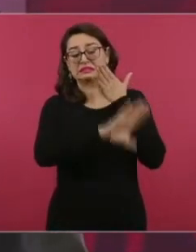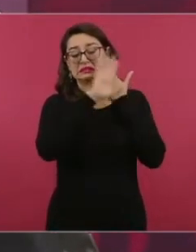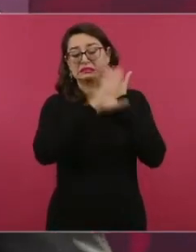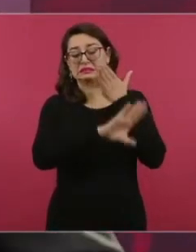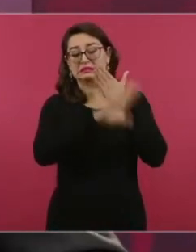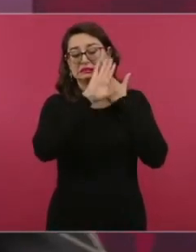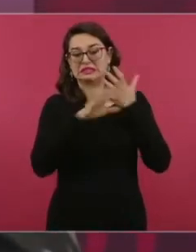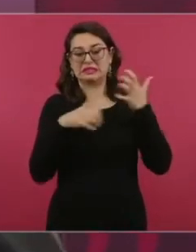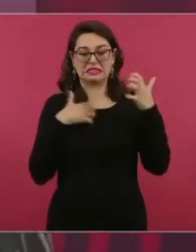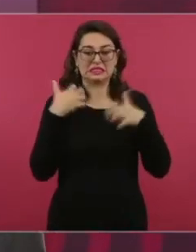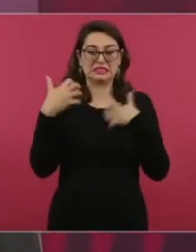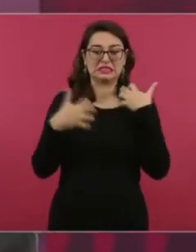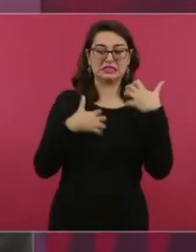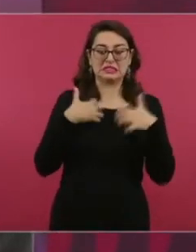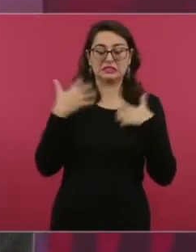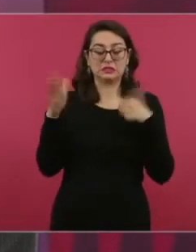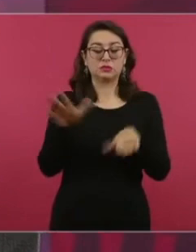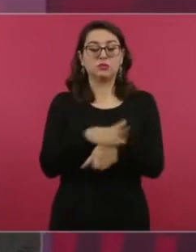gobierno,